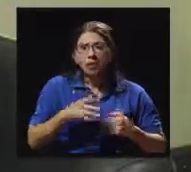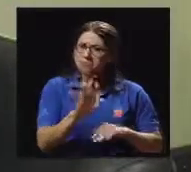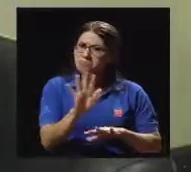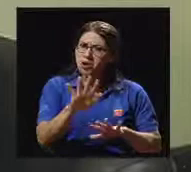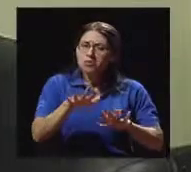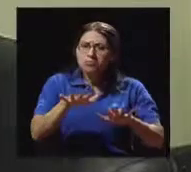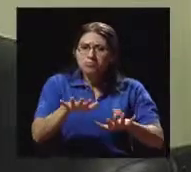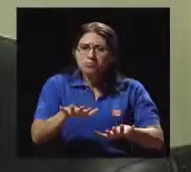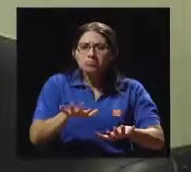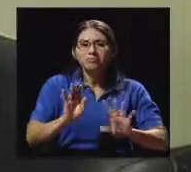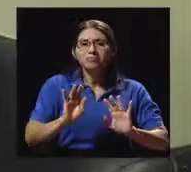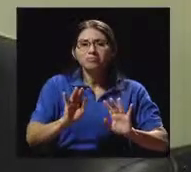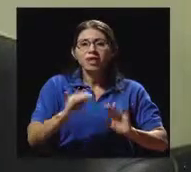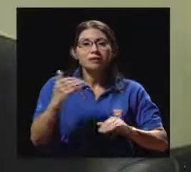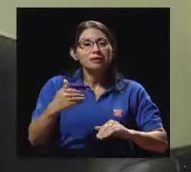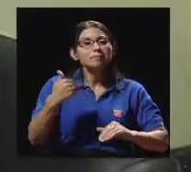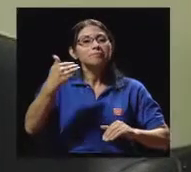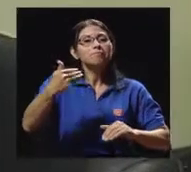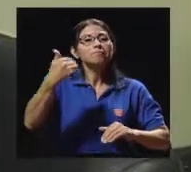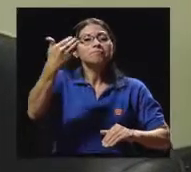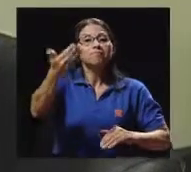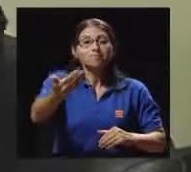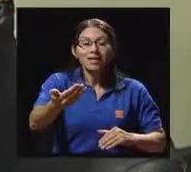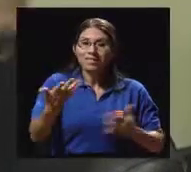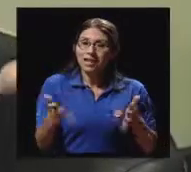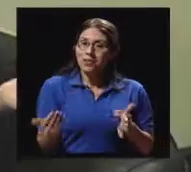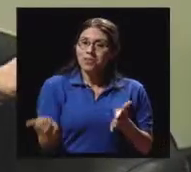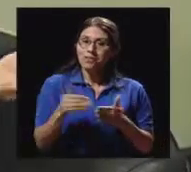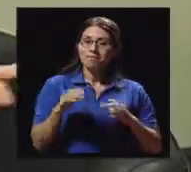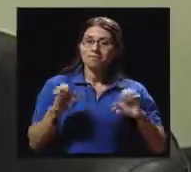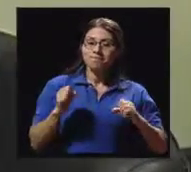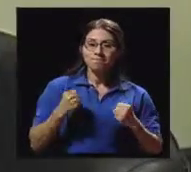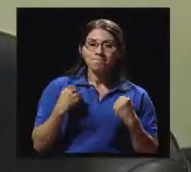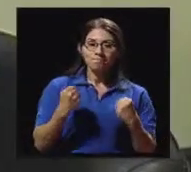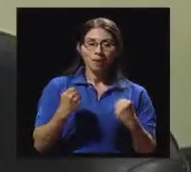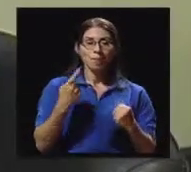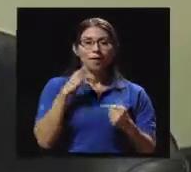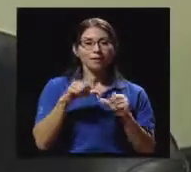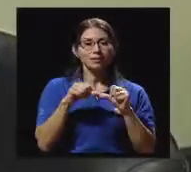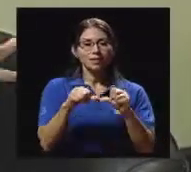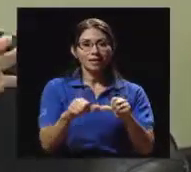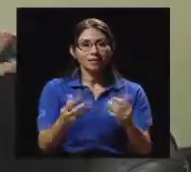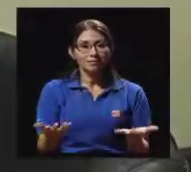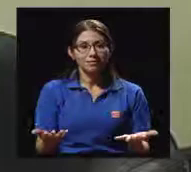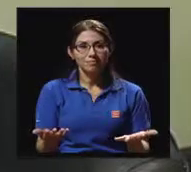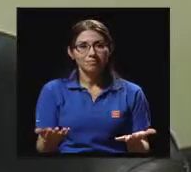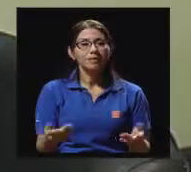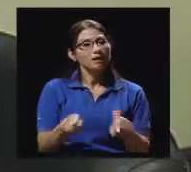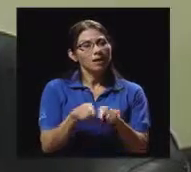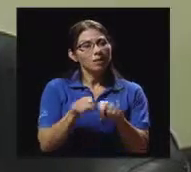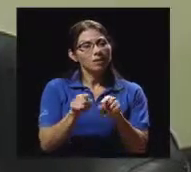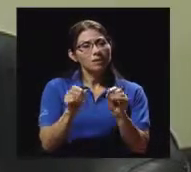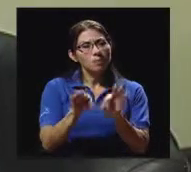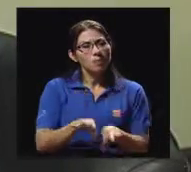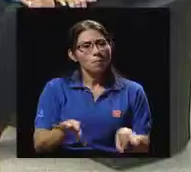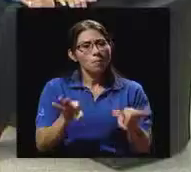Bueno, el día siguiente voy a tener esa energía, vitalidad para seguir haciéndolo, ¿verdad? Ser flexibles,